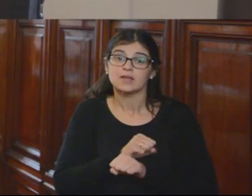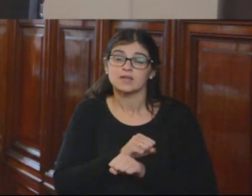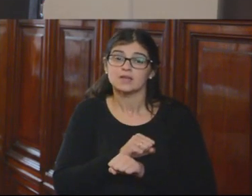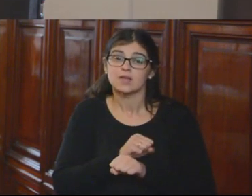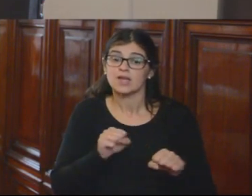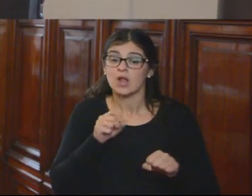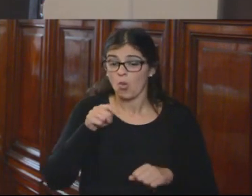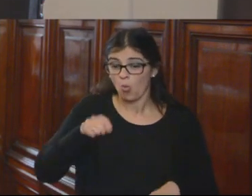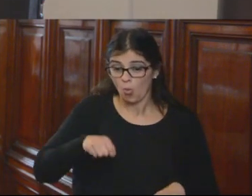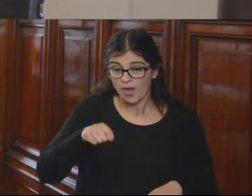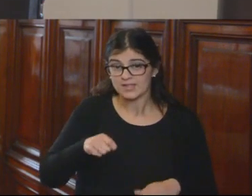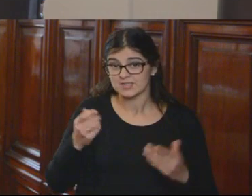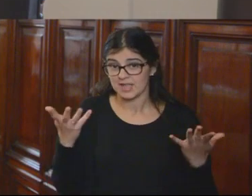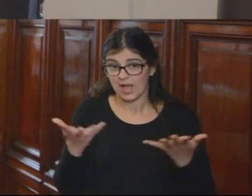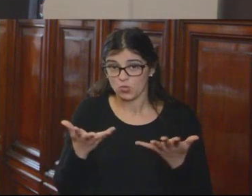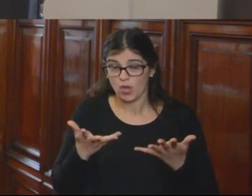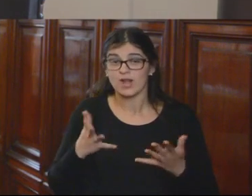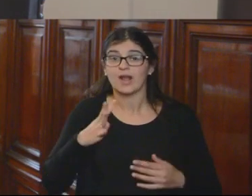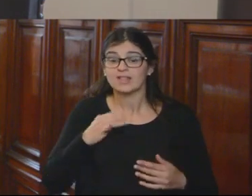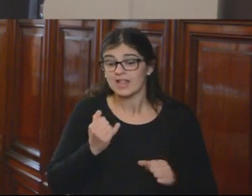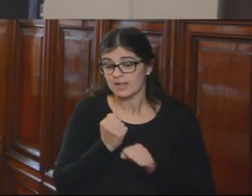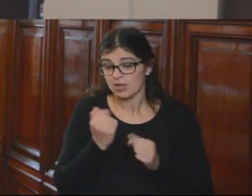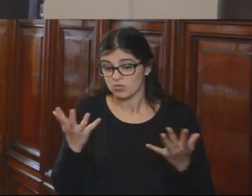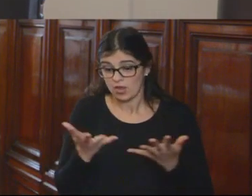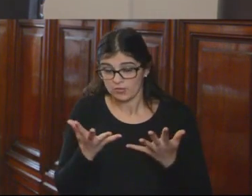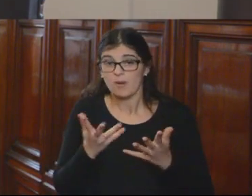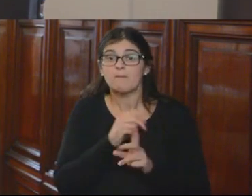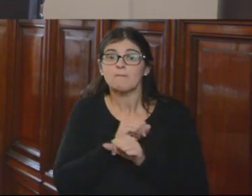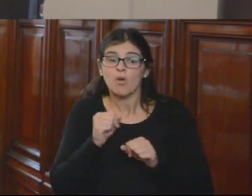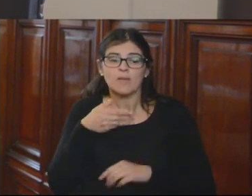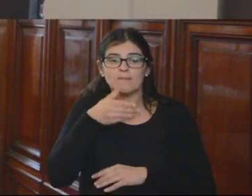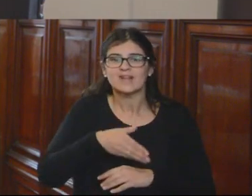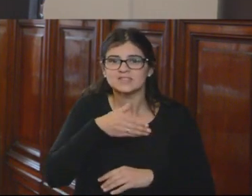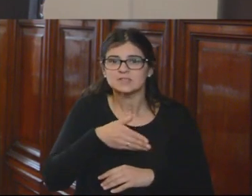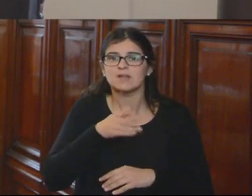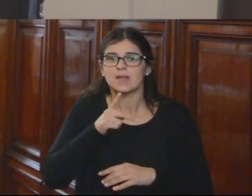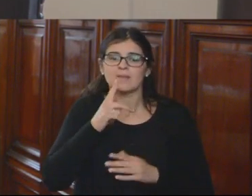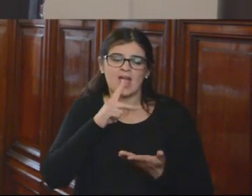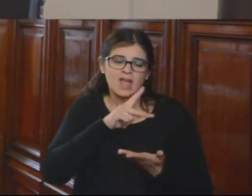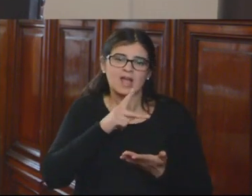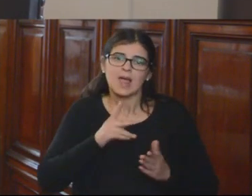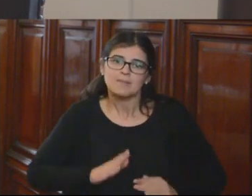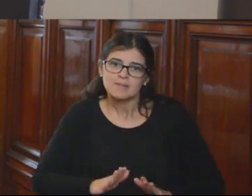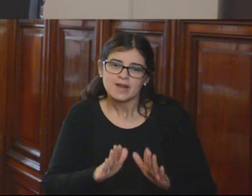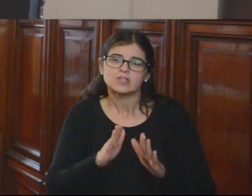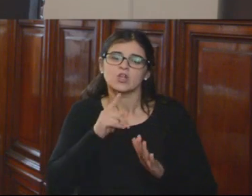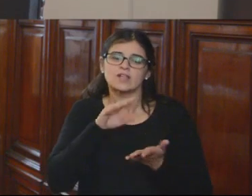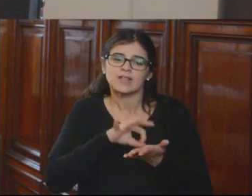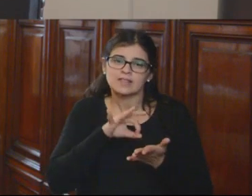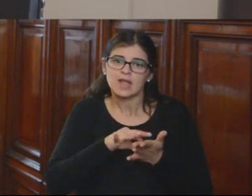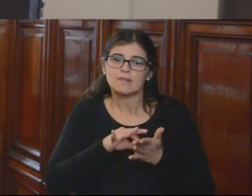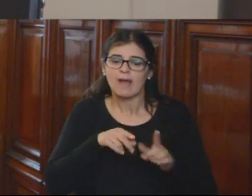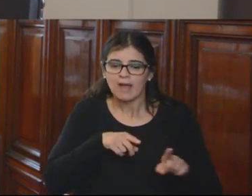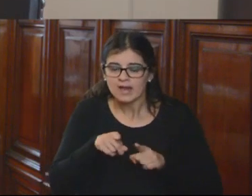jueces actuales que se encuentran en funciones hayan podido participar en el diseño del sistema, en el diseño de la carrera